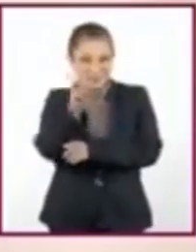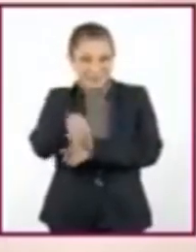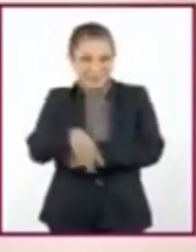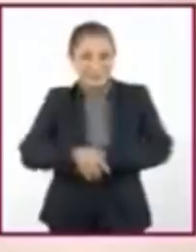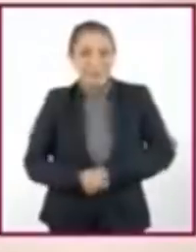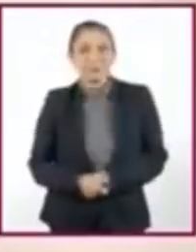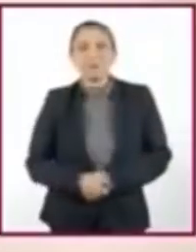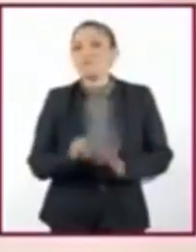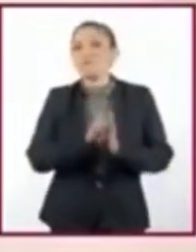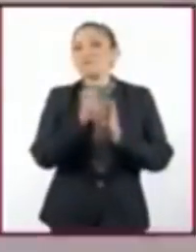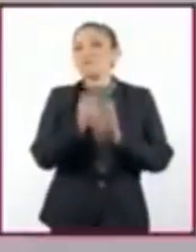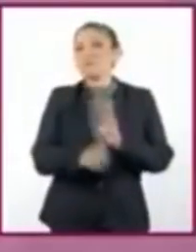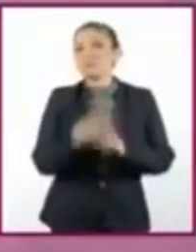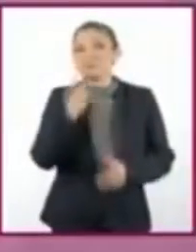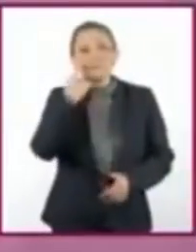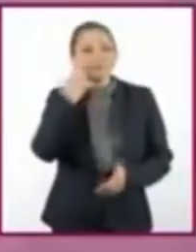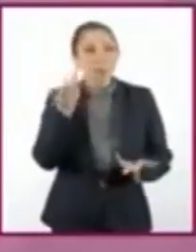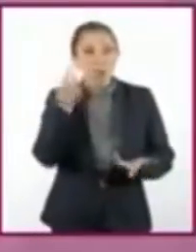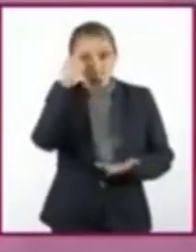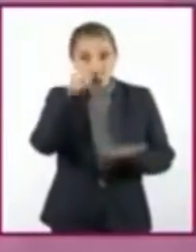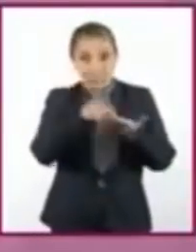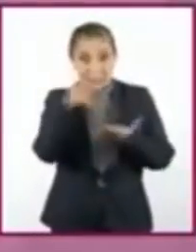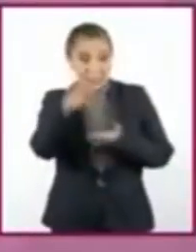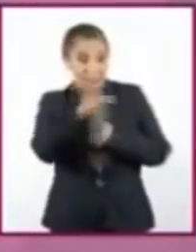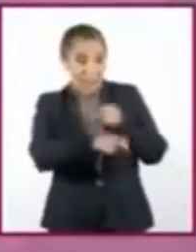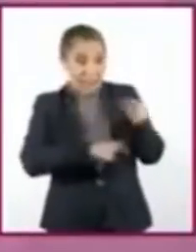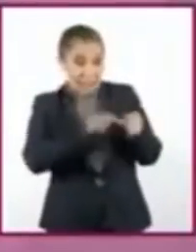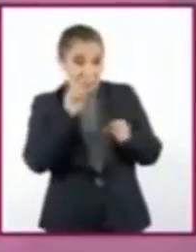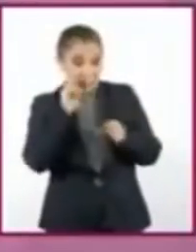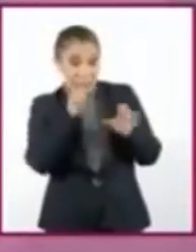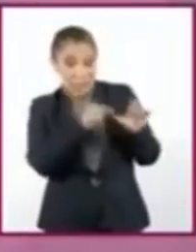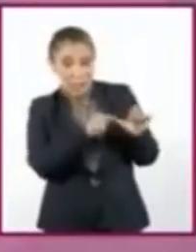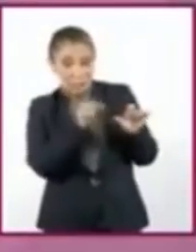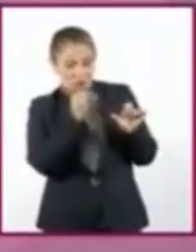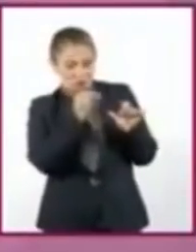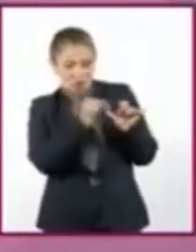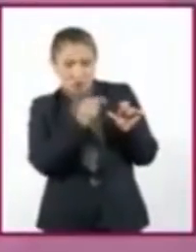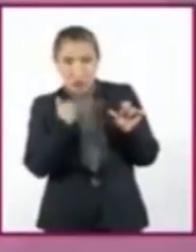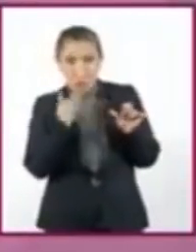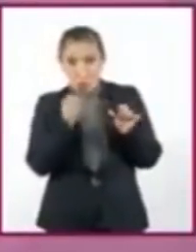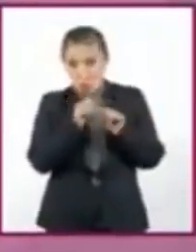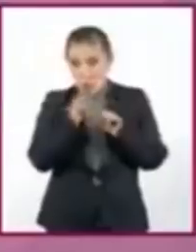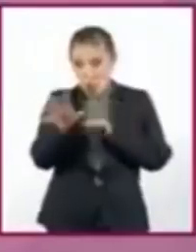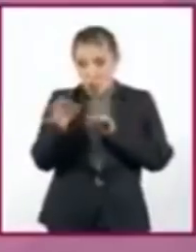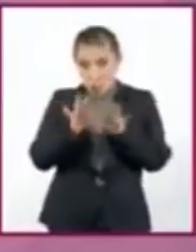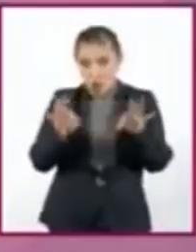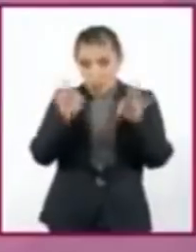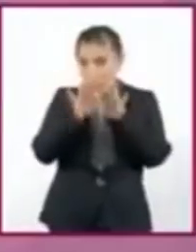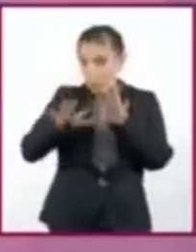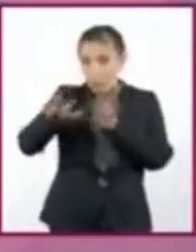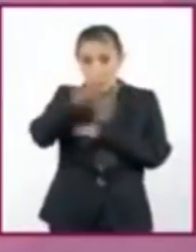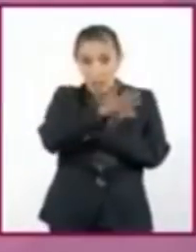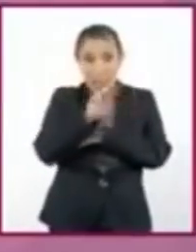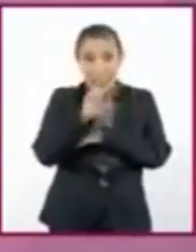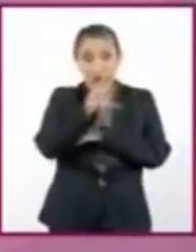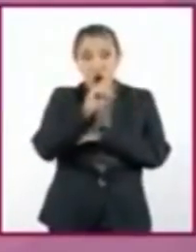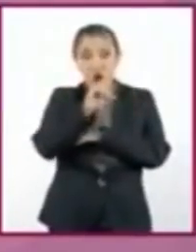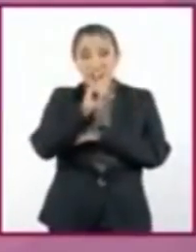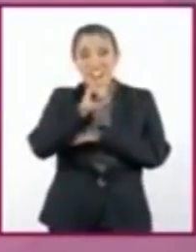Por ejemplo, ¿crees que este insecto tenga algún impacto significativo en nuestro ecosistema?